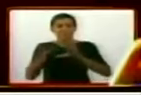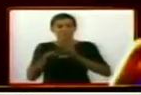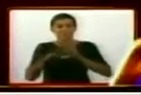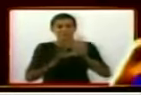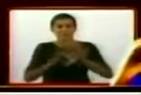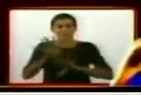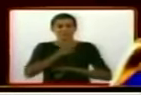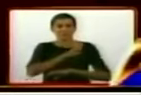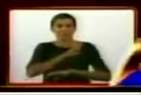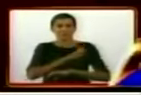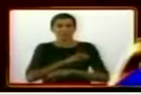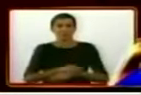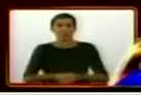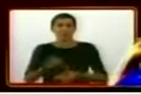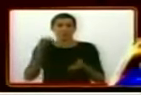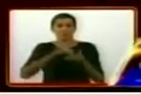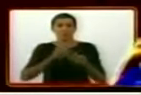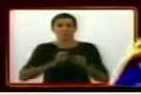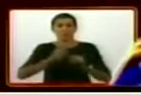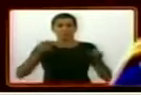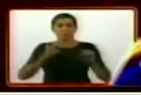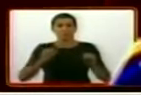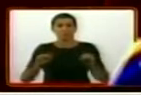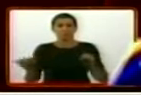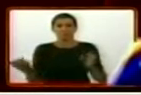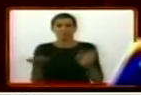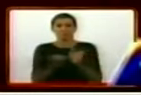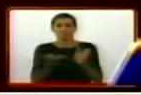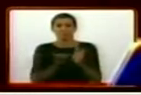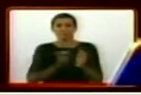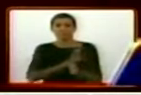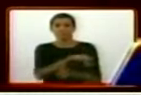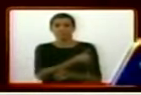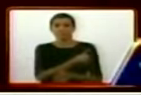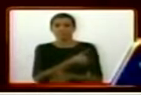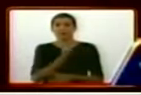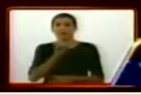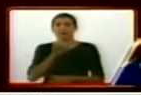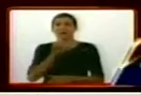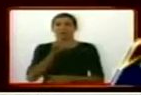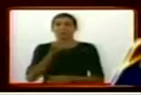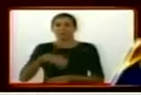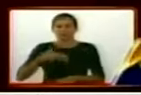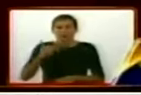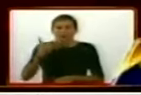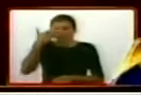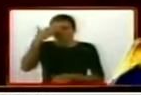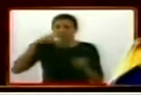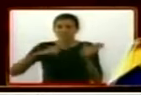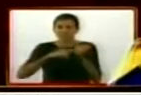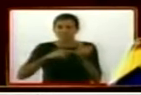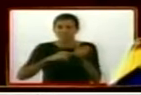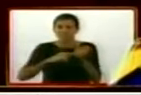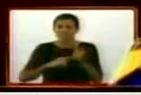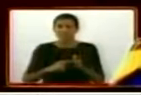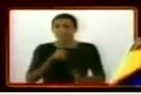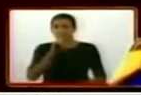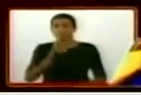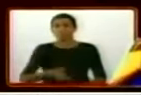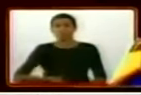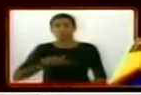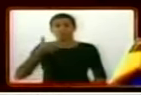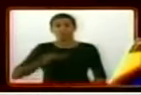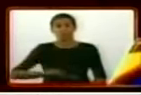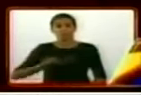de enero de 2013 en las instalaciones de la Universidad de Alepo en la República Árabe en Siria, una de las más importantes en ese